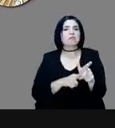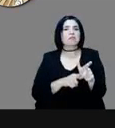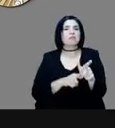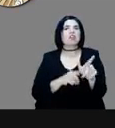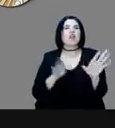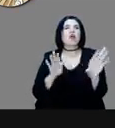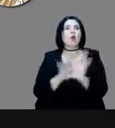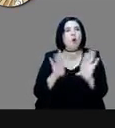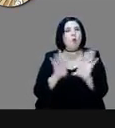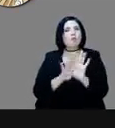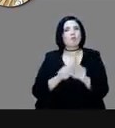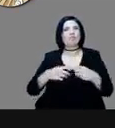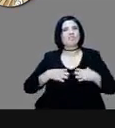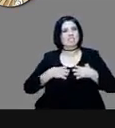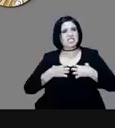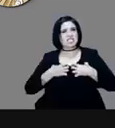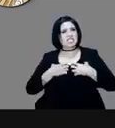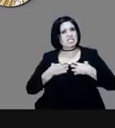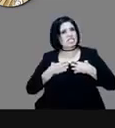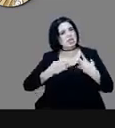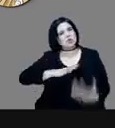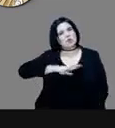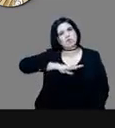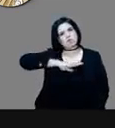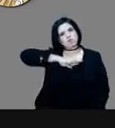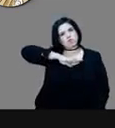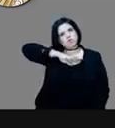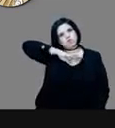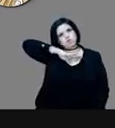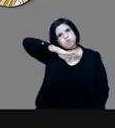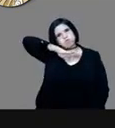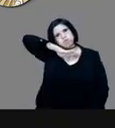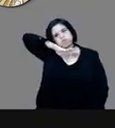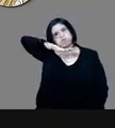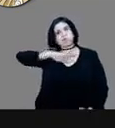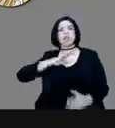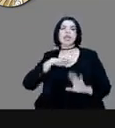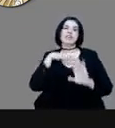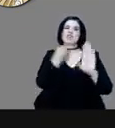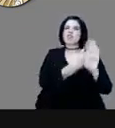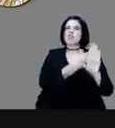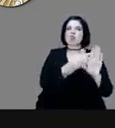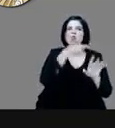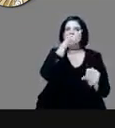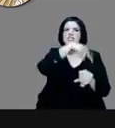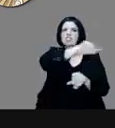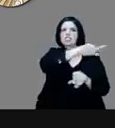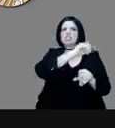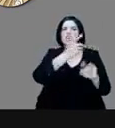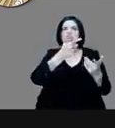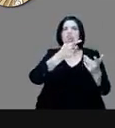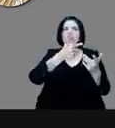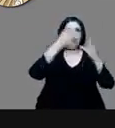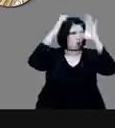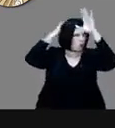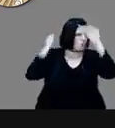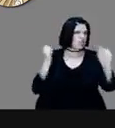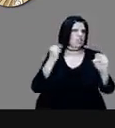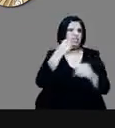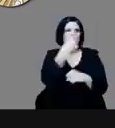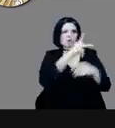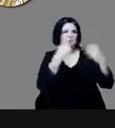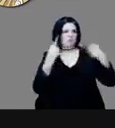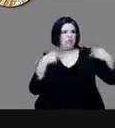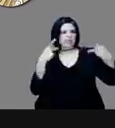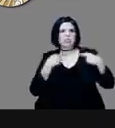molestia, el enojo, en contra de Cortés y sus gentes, además de tener ahí adentro